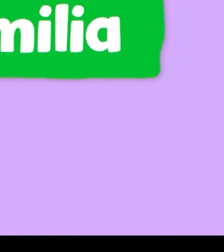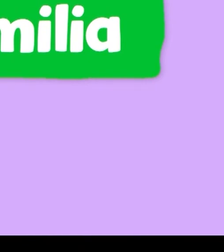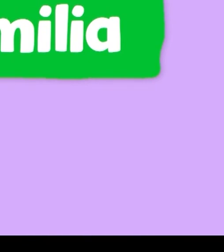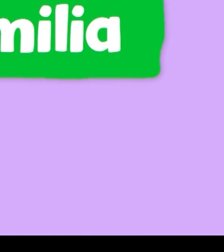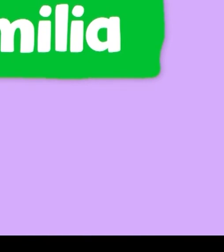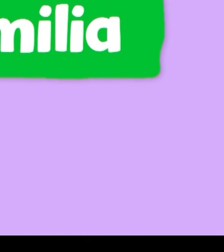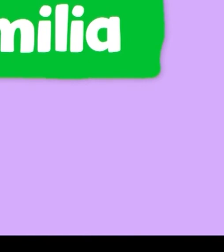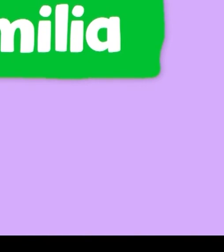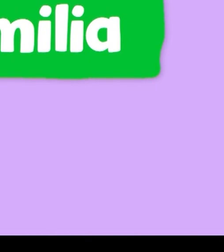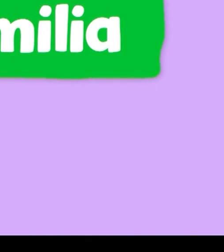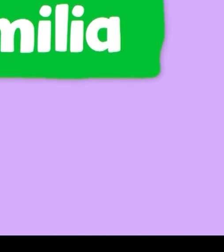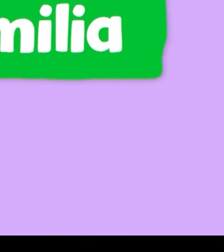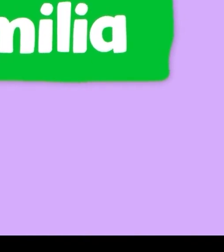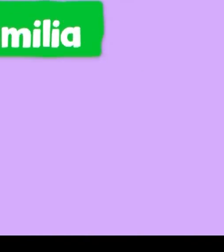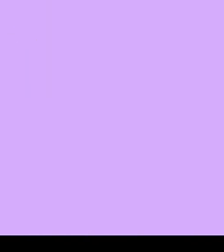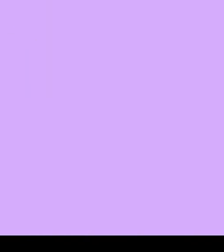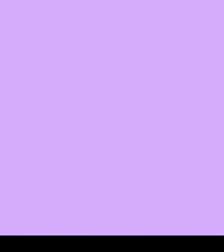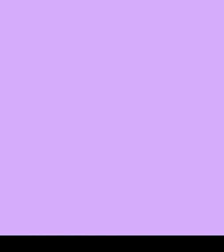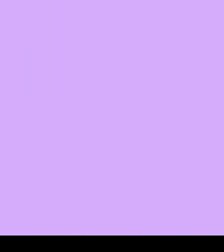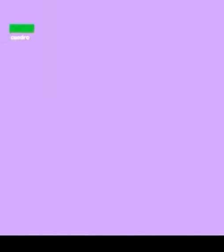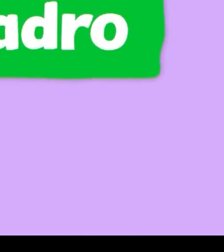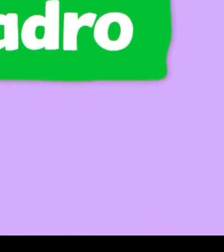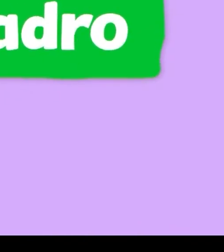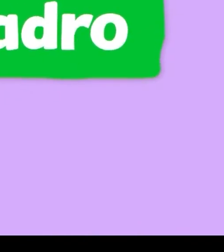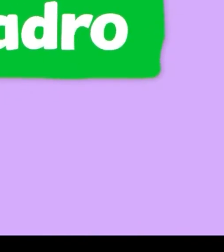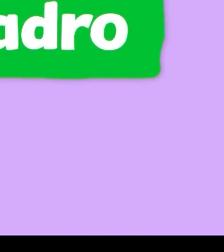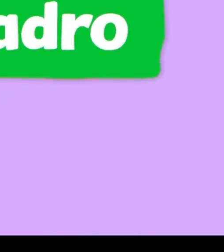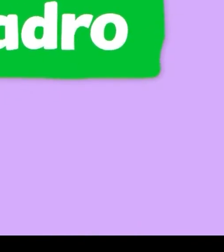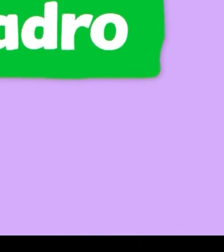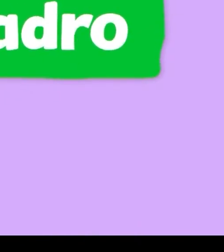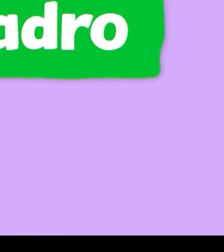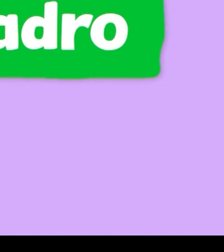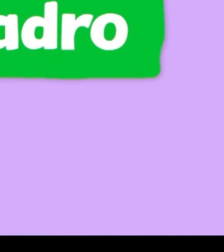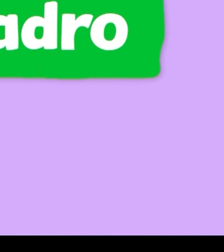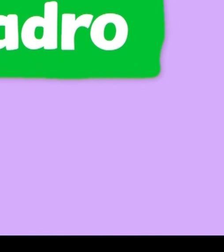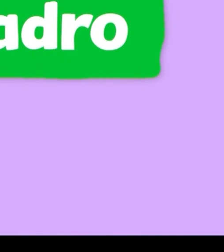Familia Cuadro